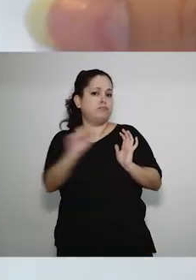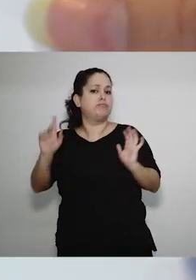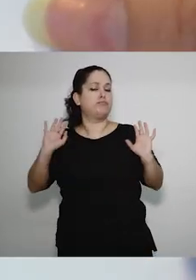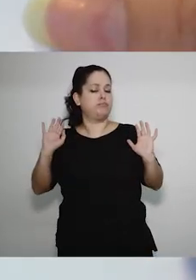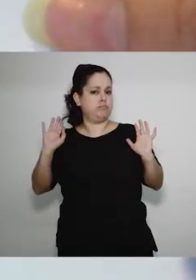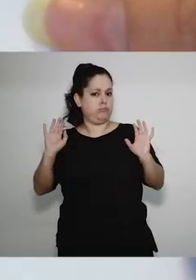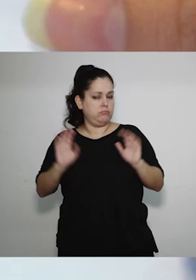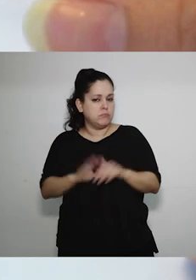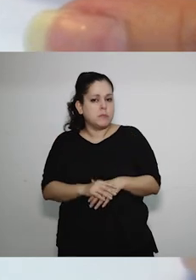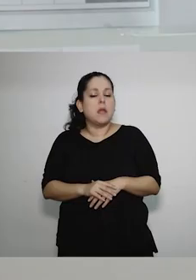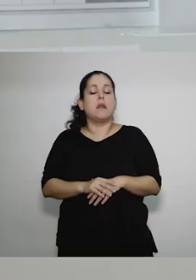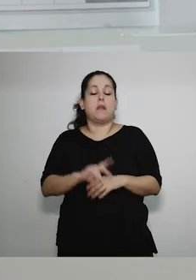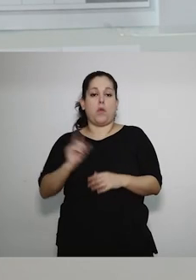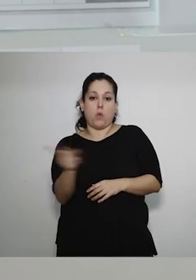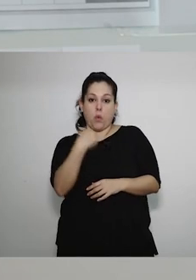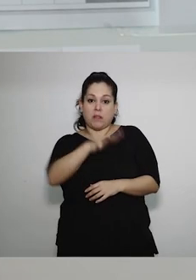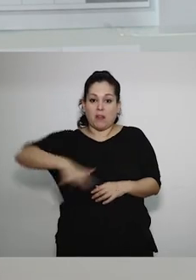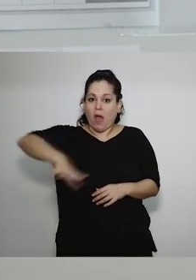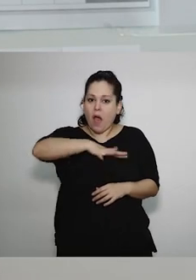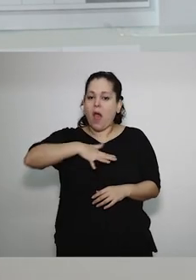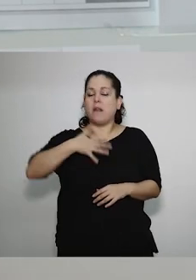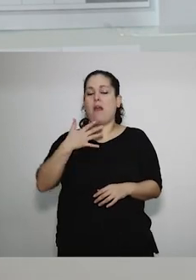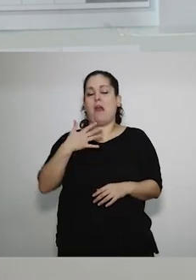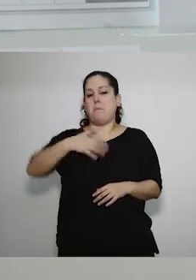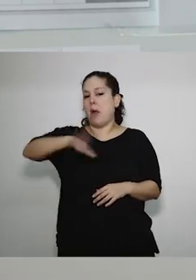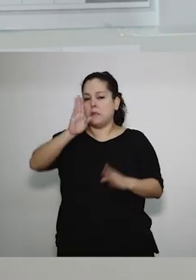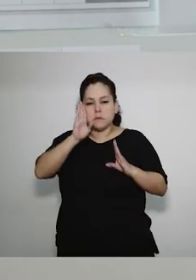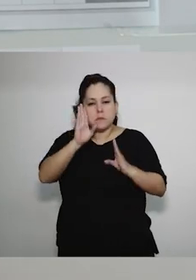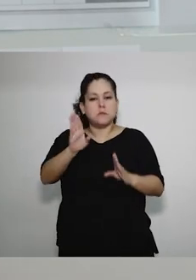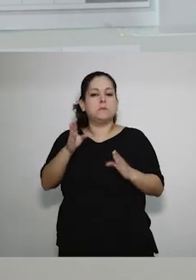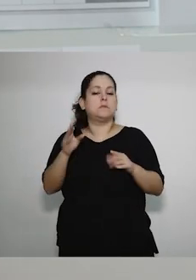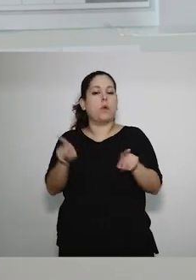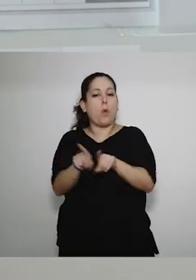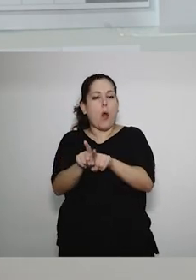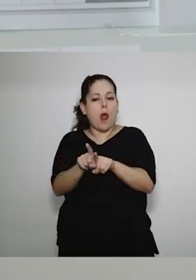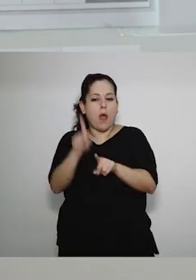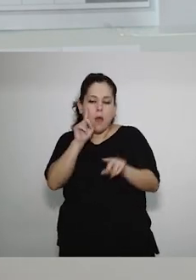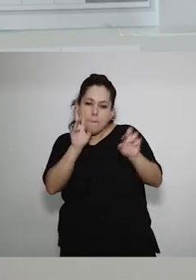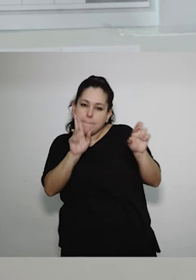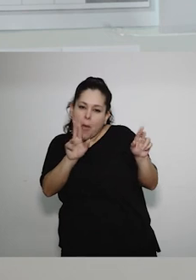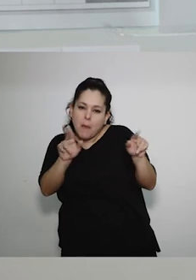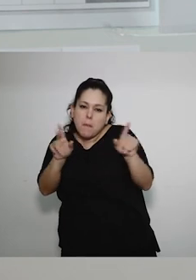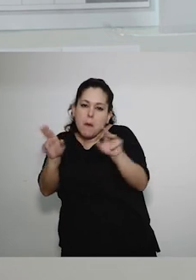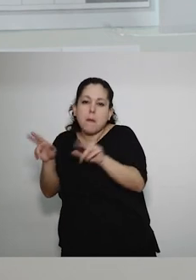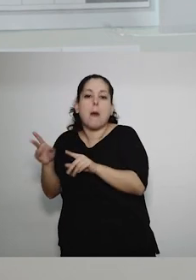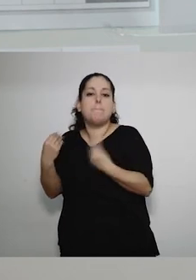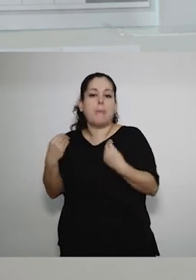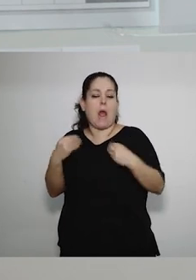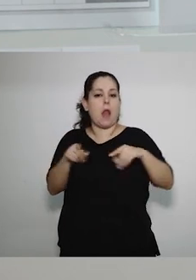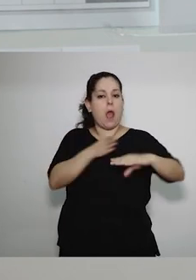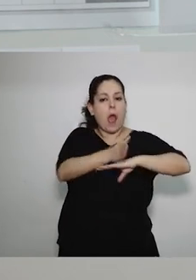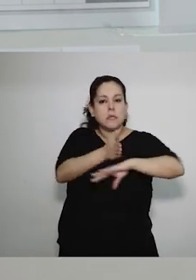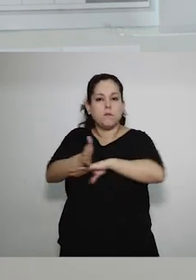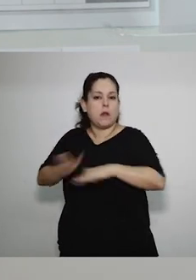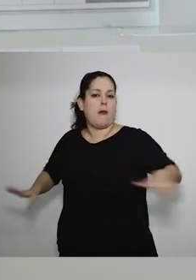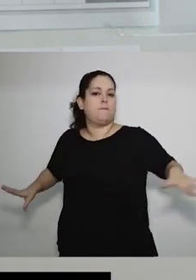Y nuestra área se encarga de coordinar los esfuerzos para generar esa